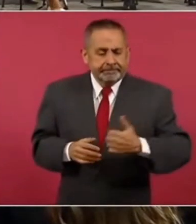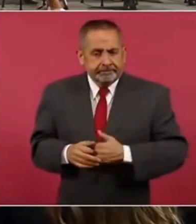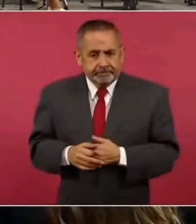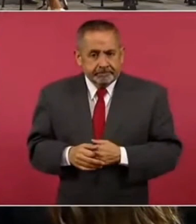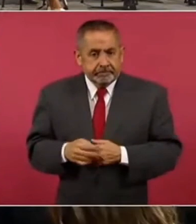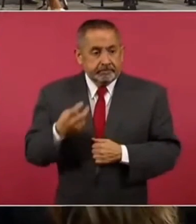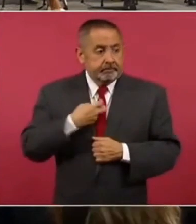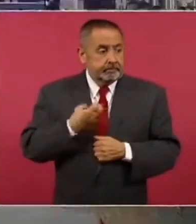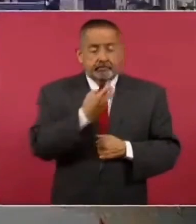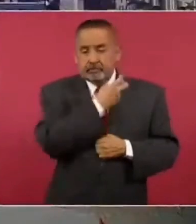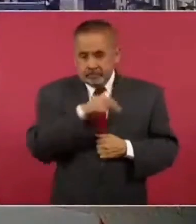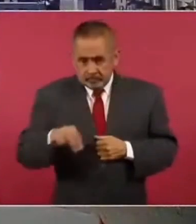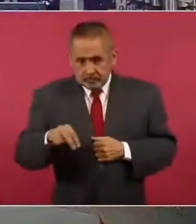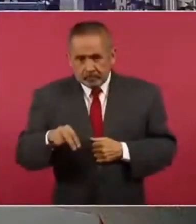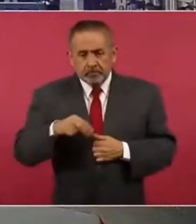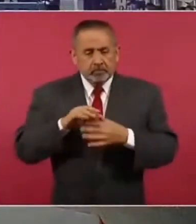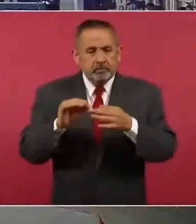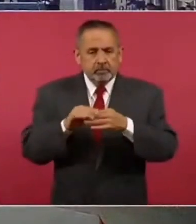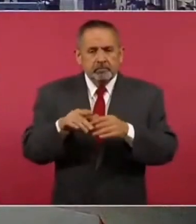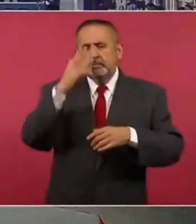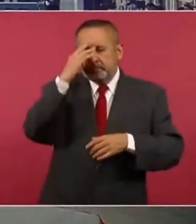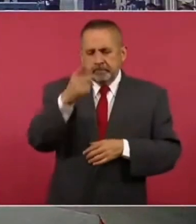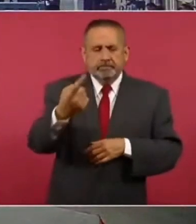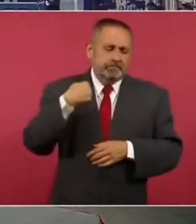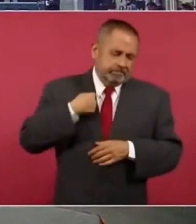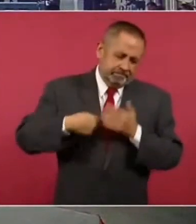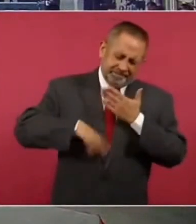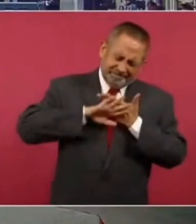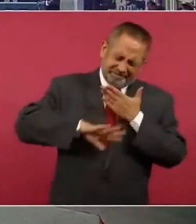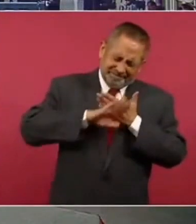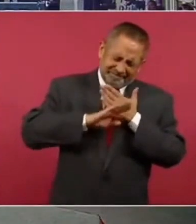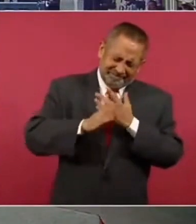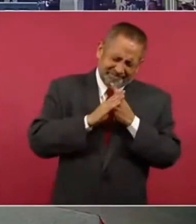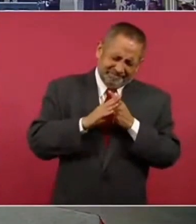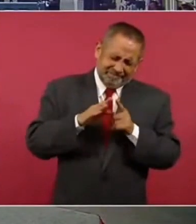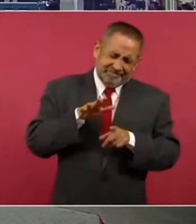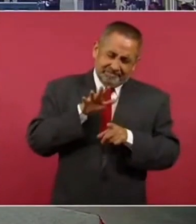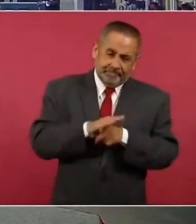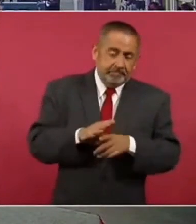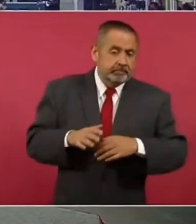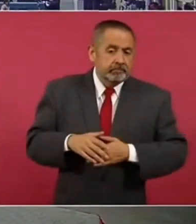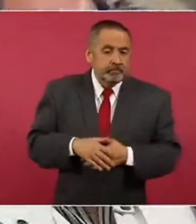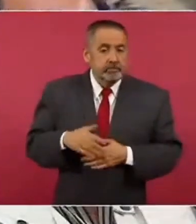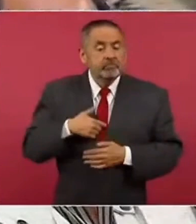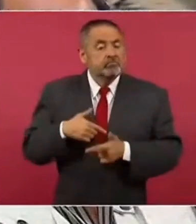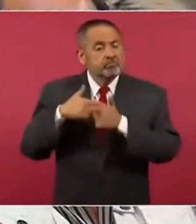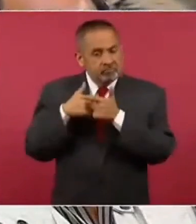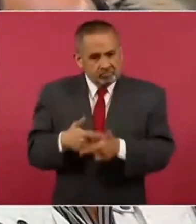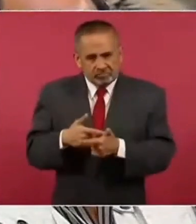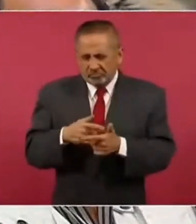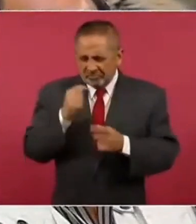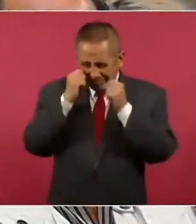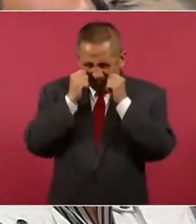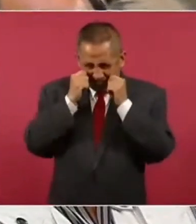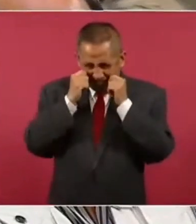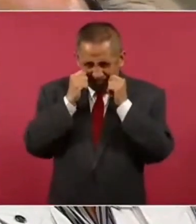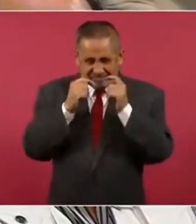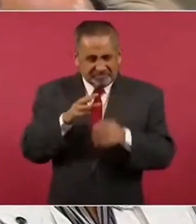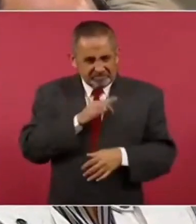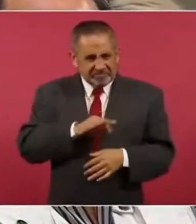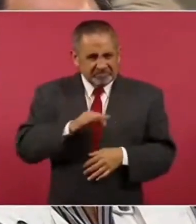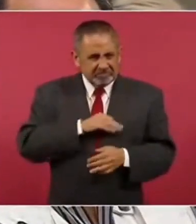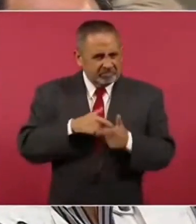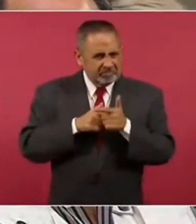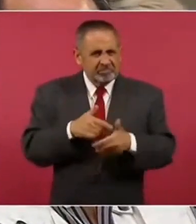a hablar de estas cosas, usted sabe lo que yo he vivido. He seguido esto hasta donde me